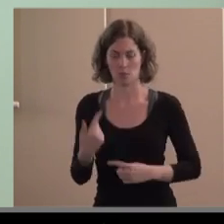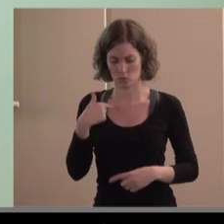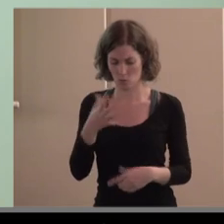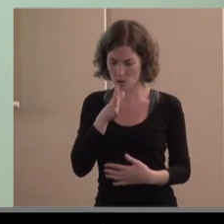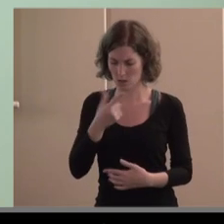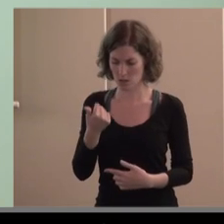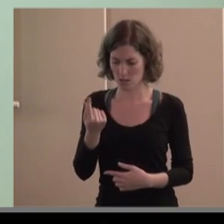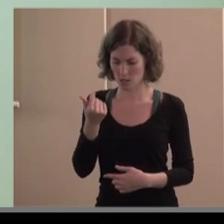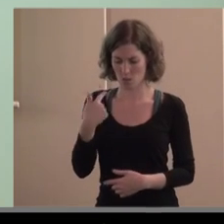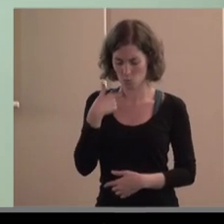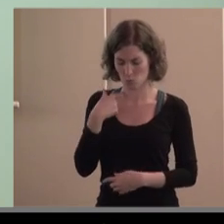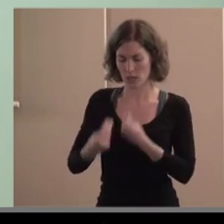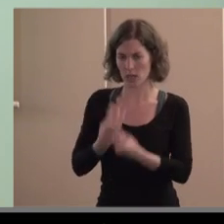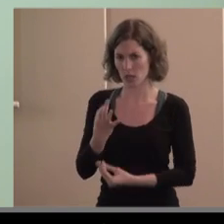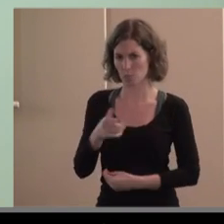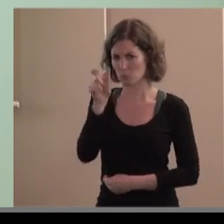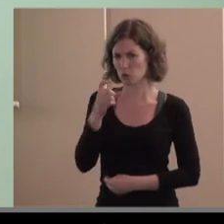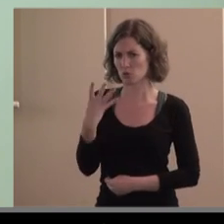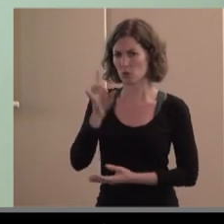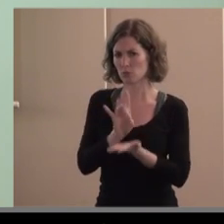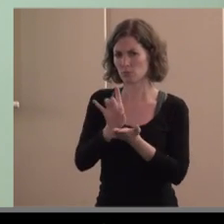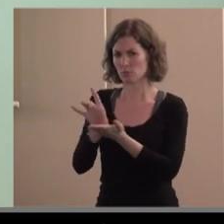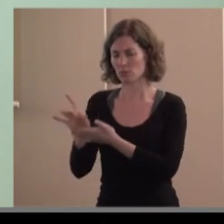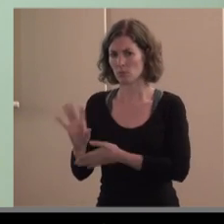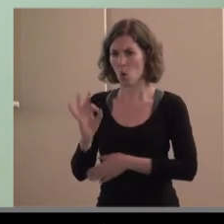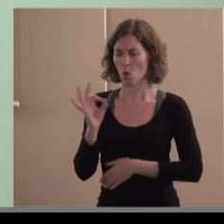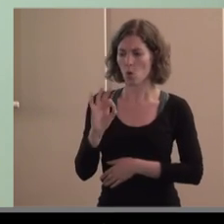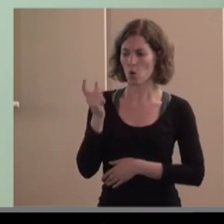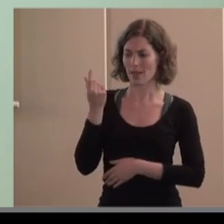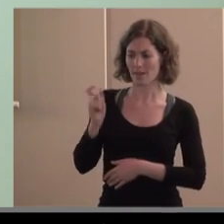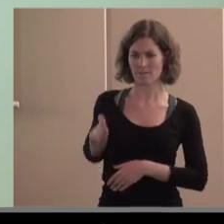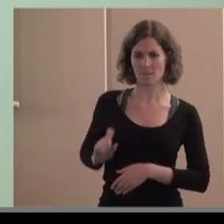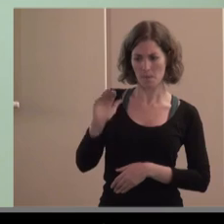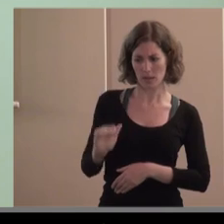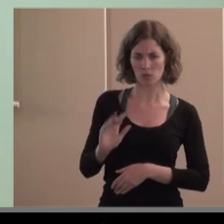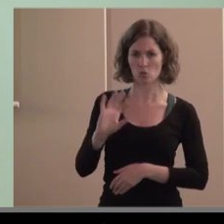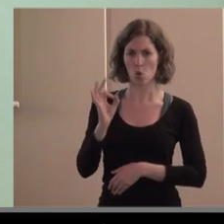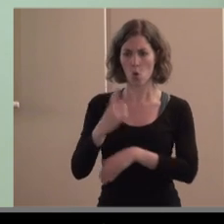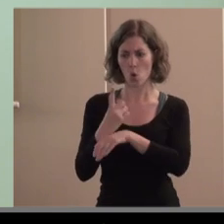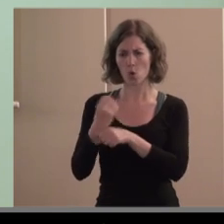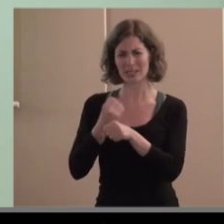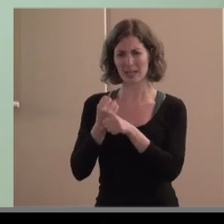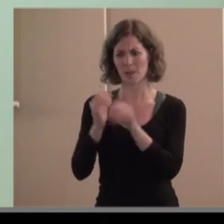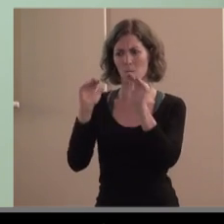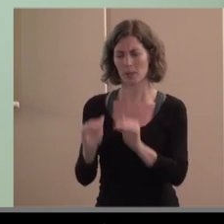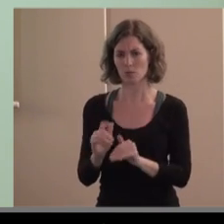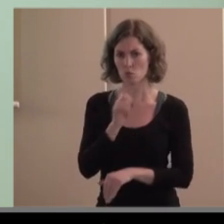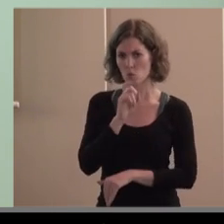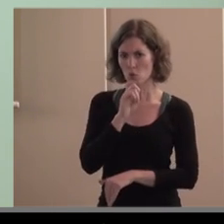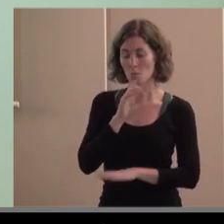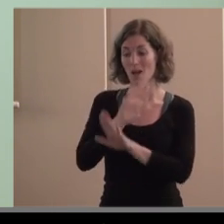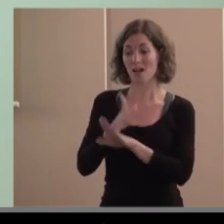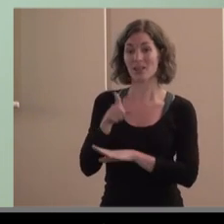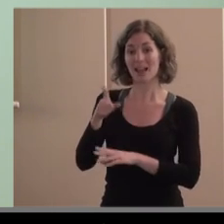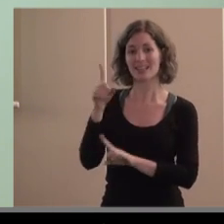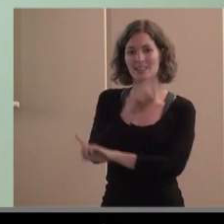despedimos a cuatro nos bajamos el salario nos bajamos las horas de trabajo socializamos el problema y